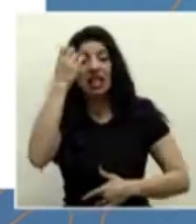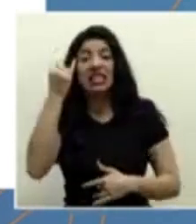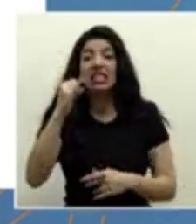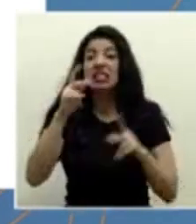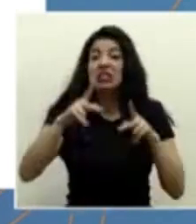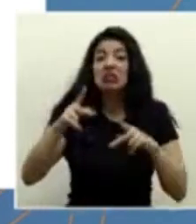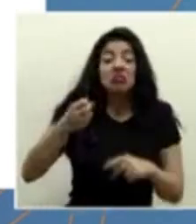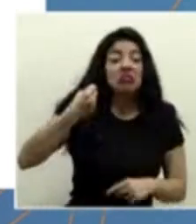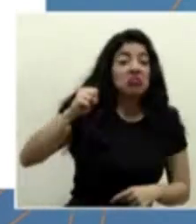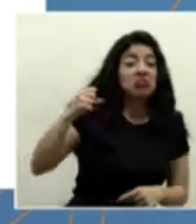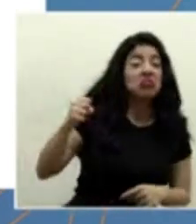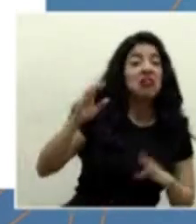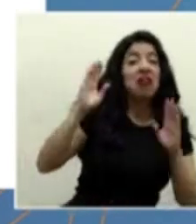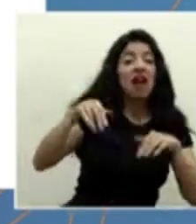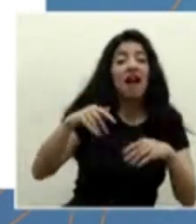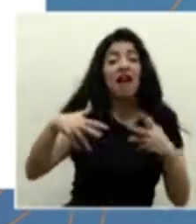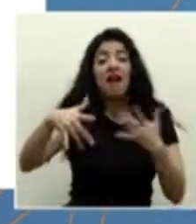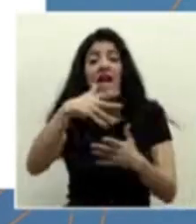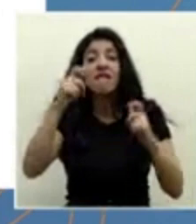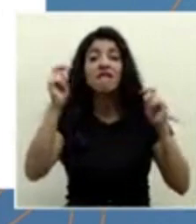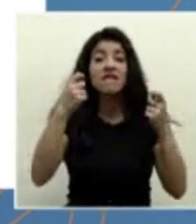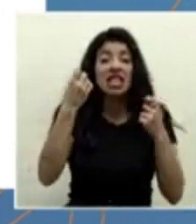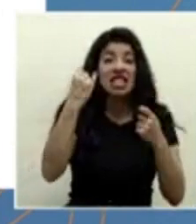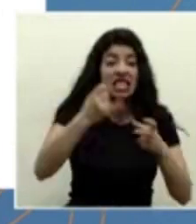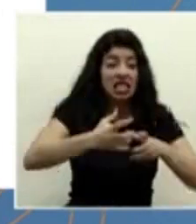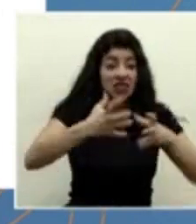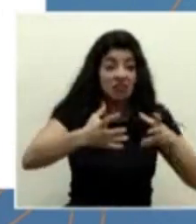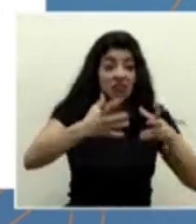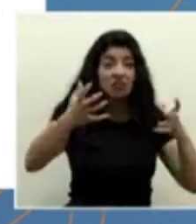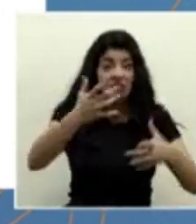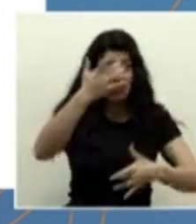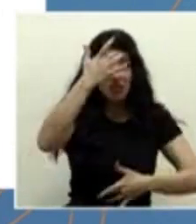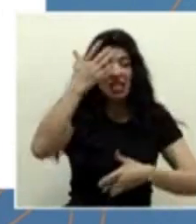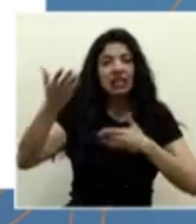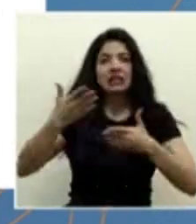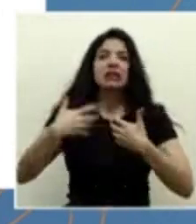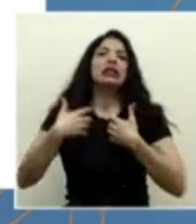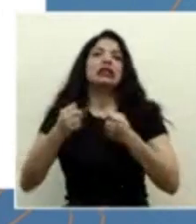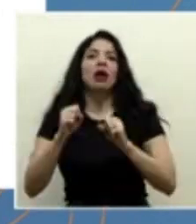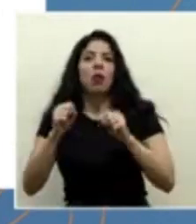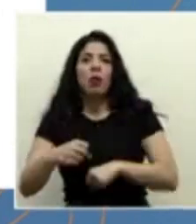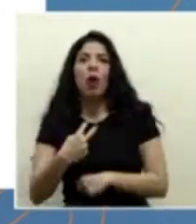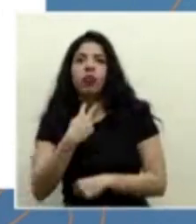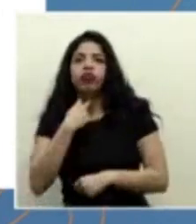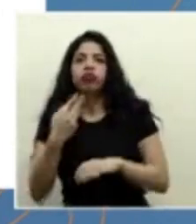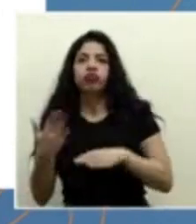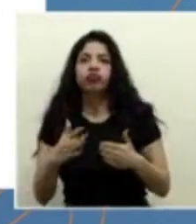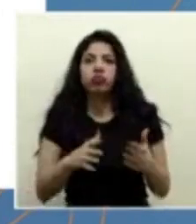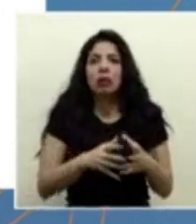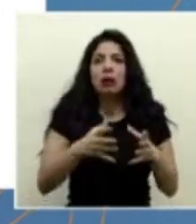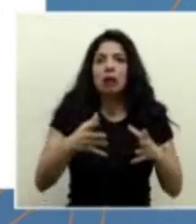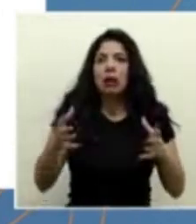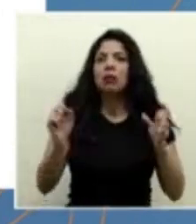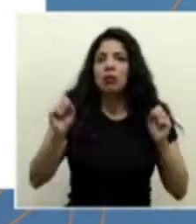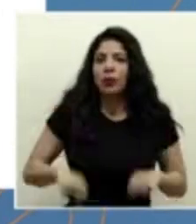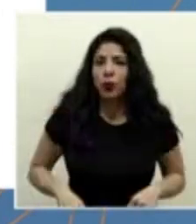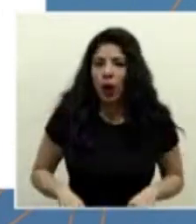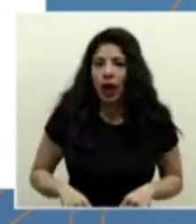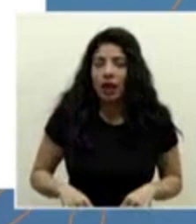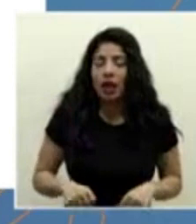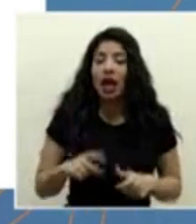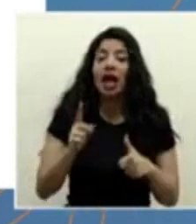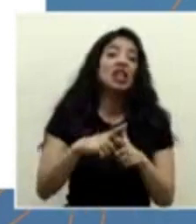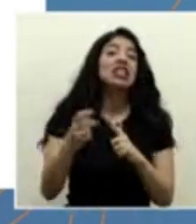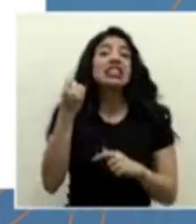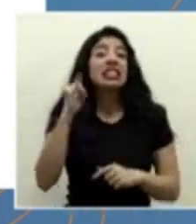empezamos a hacer más fiestas, y recordemos que entre más casos, más riesgo de que tengamos saturación de los servicios y más muertes, eventualmente se pueden registrar. Y